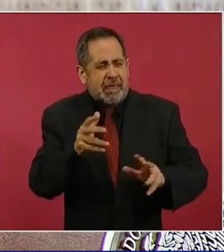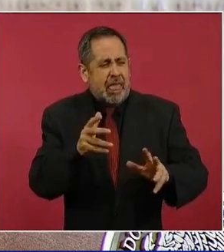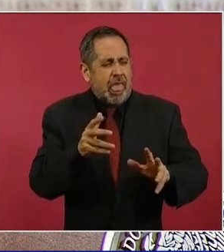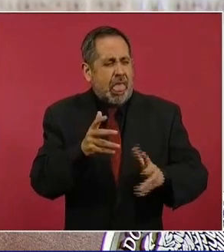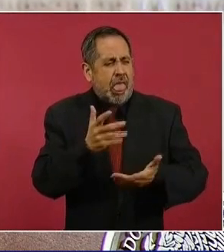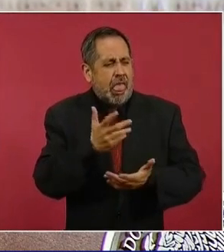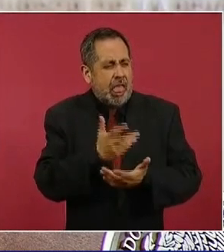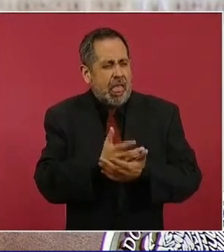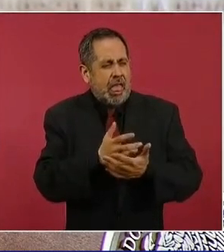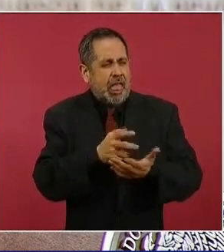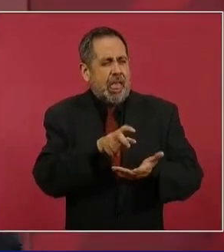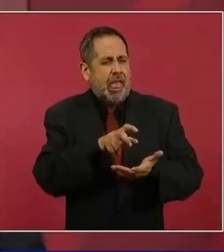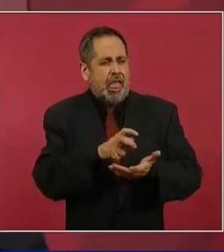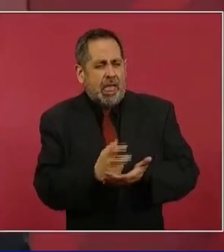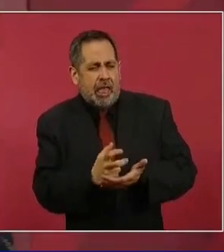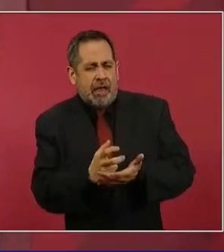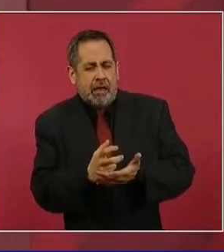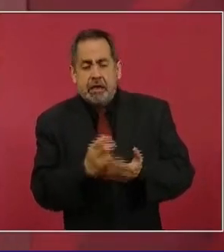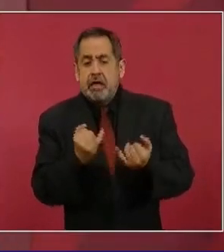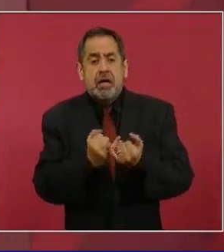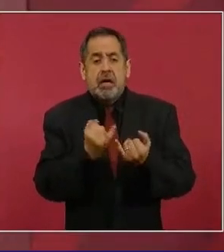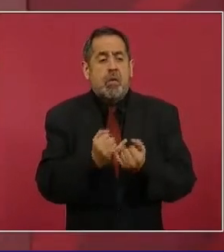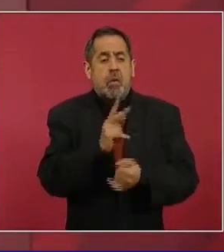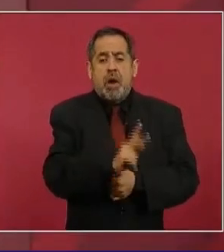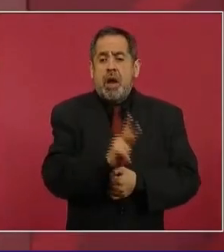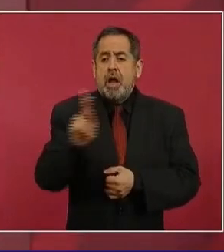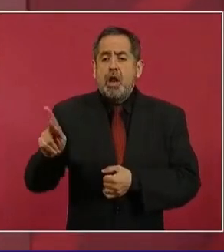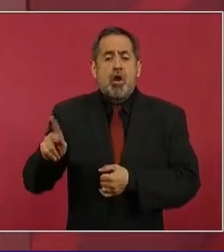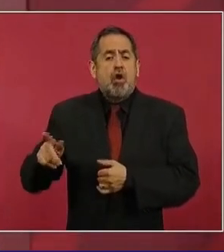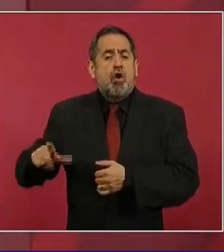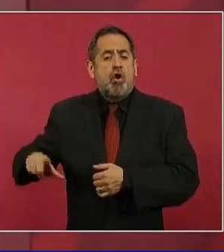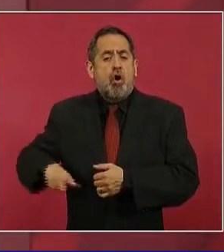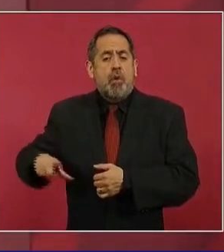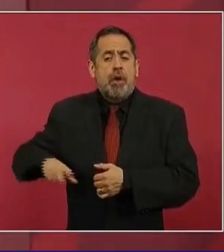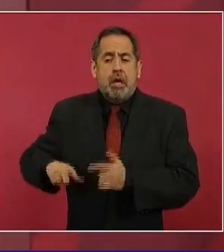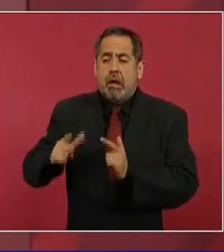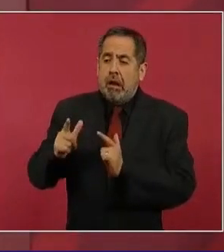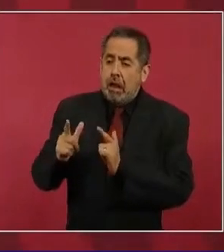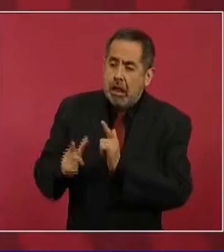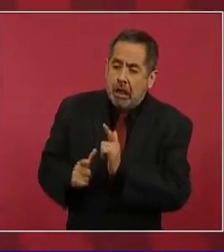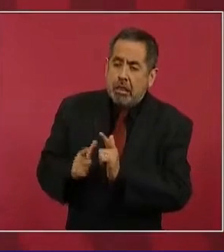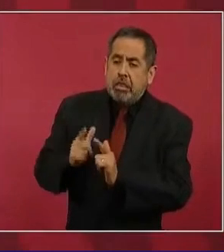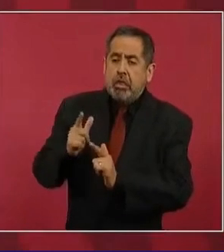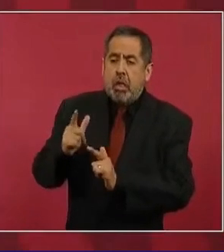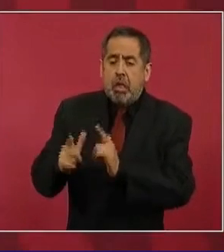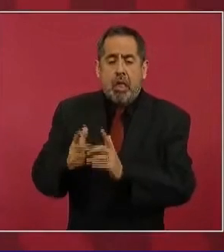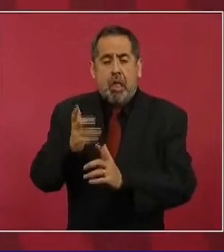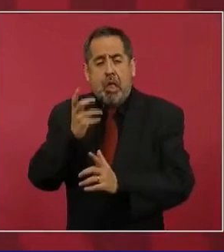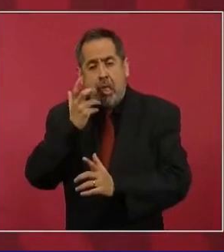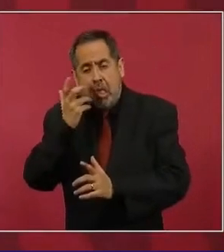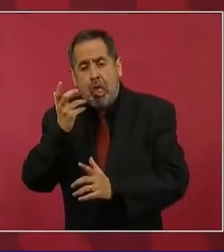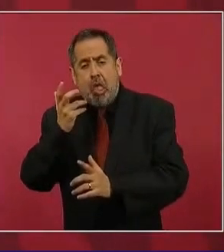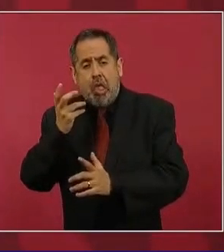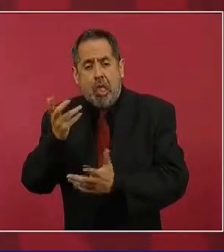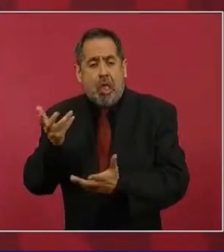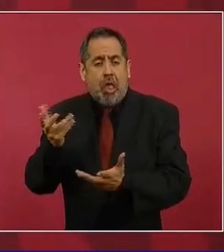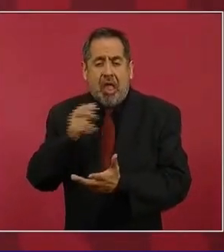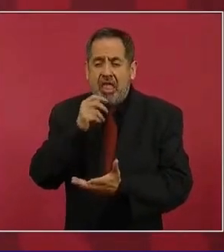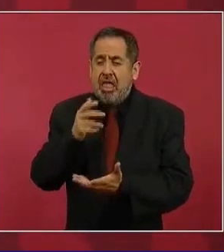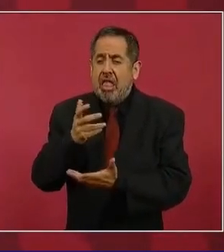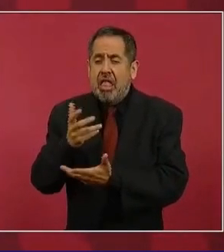y que había que ponerlo de pie y empezarlo a empujar.